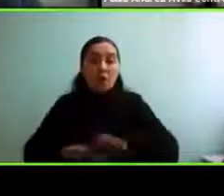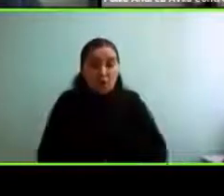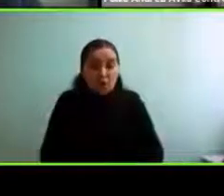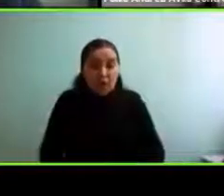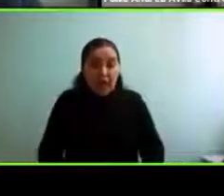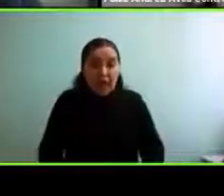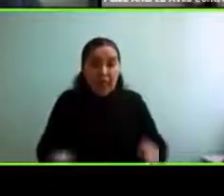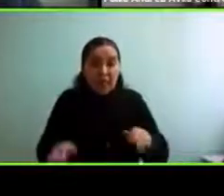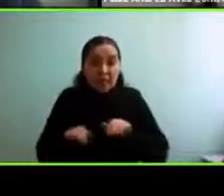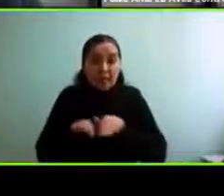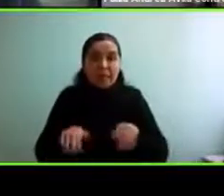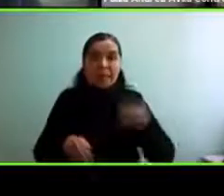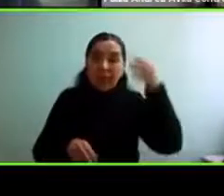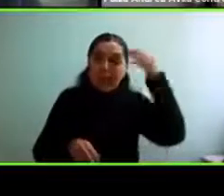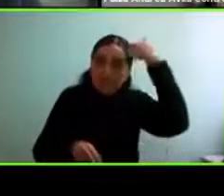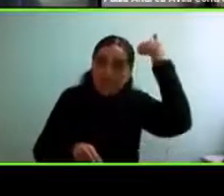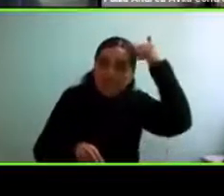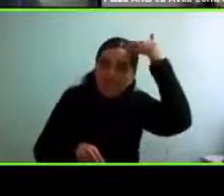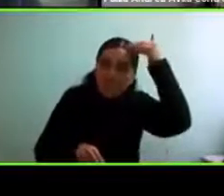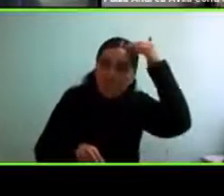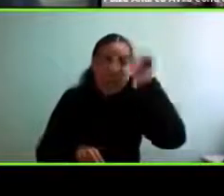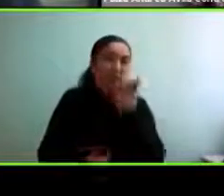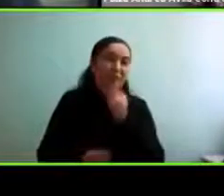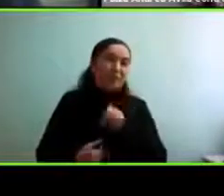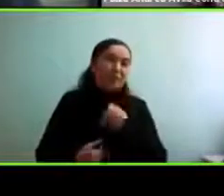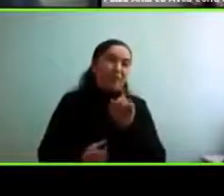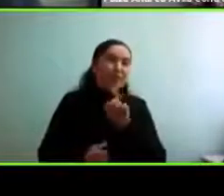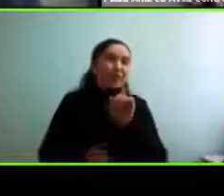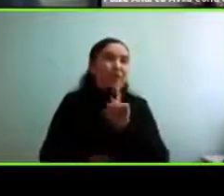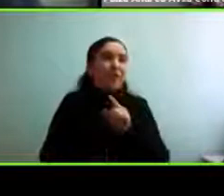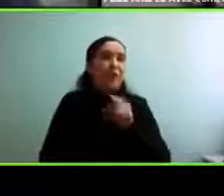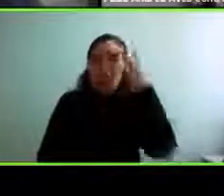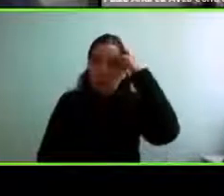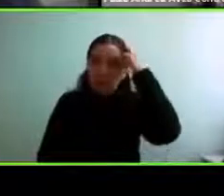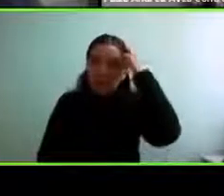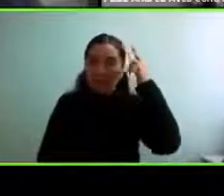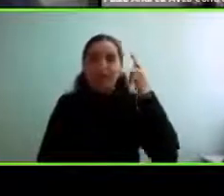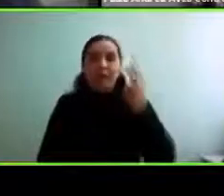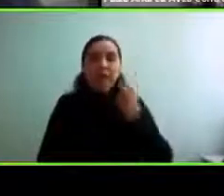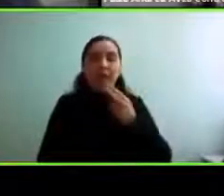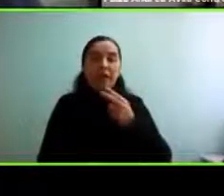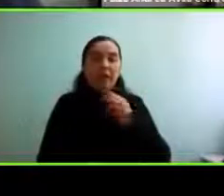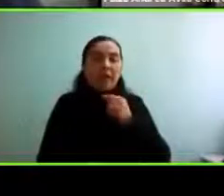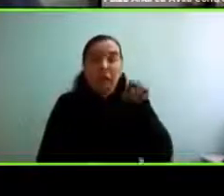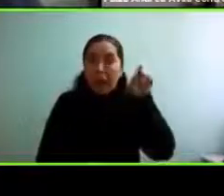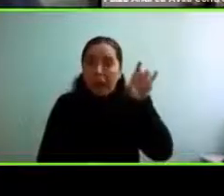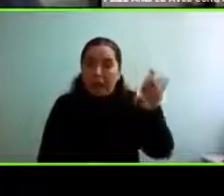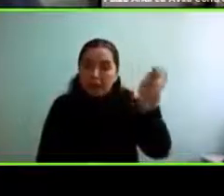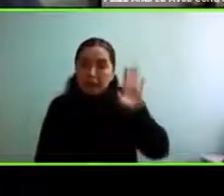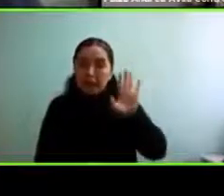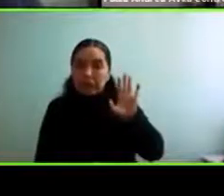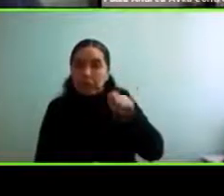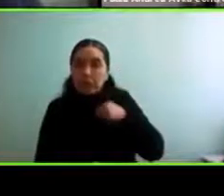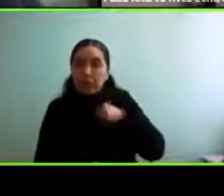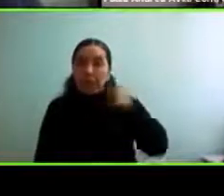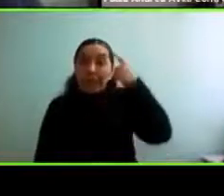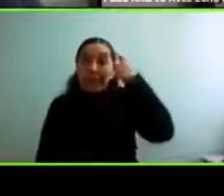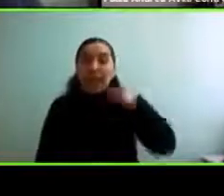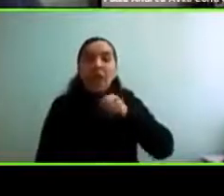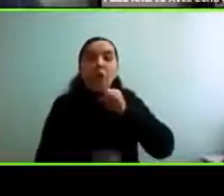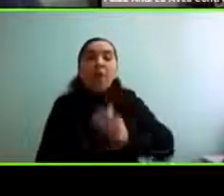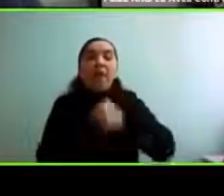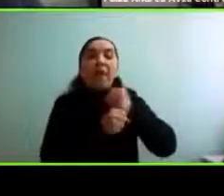o no me voy a teñir el pelo de ese color, o no me voy a cortar el pelo de ese color, está siendo autodadista, entonces,